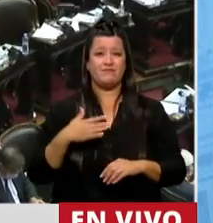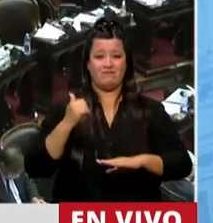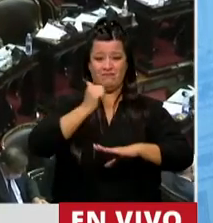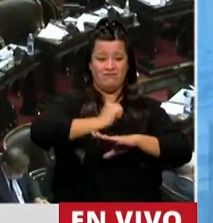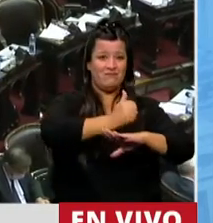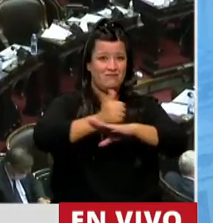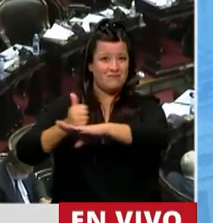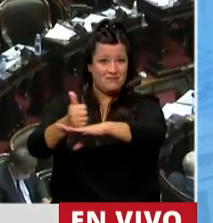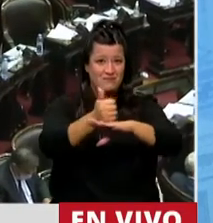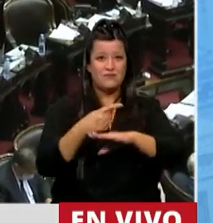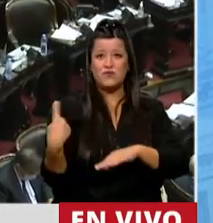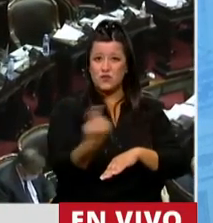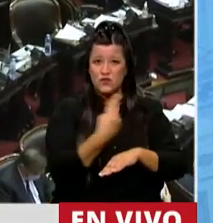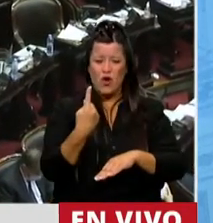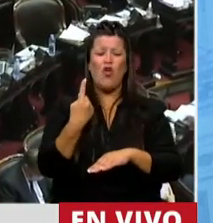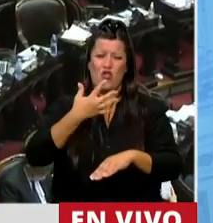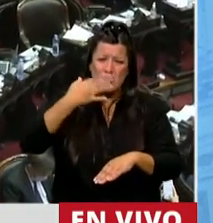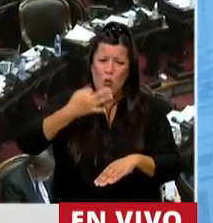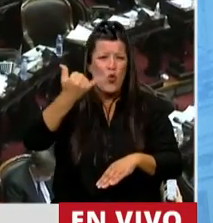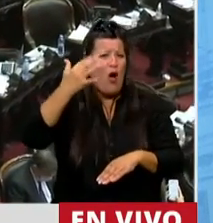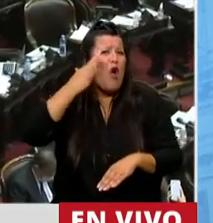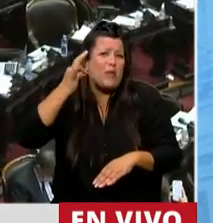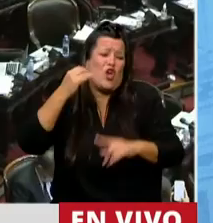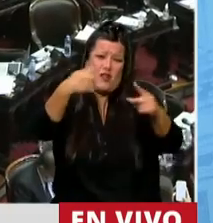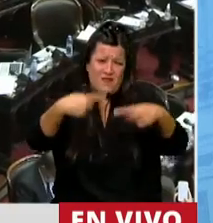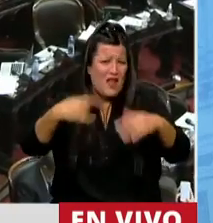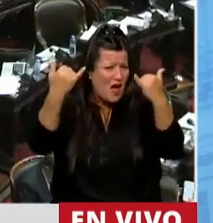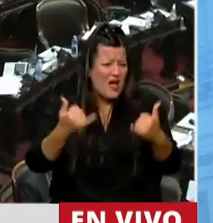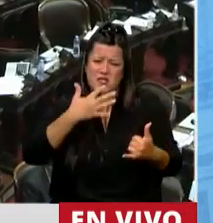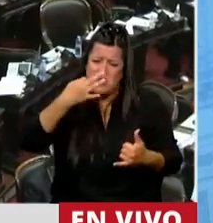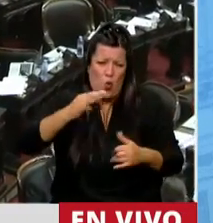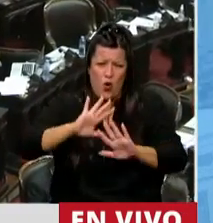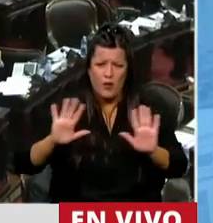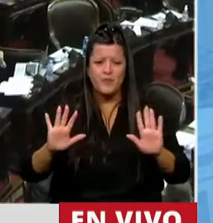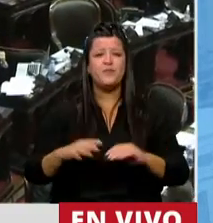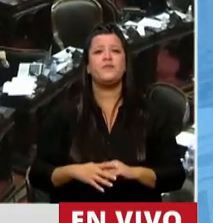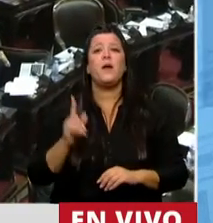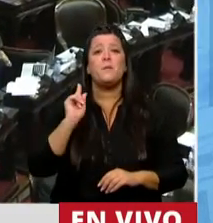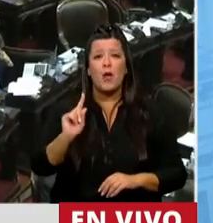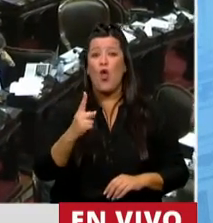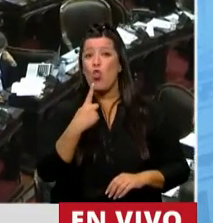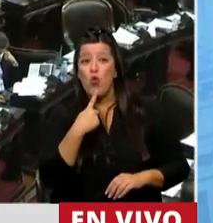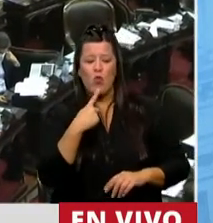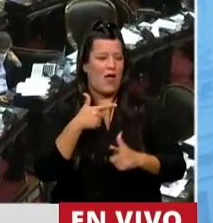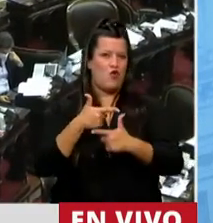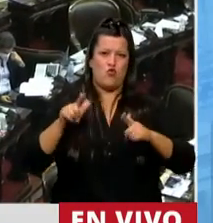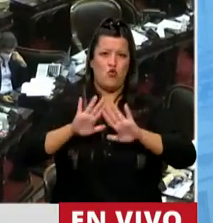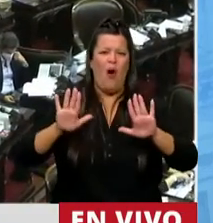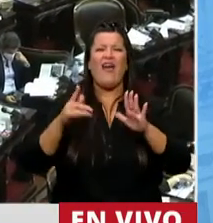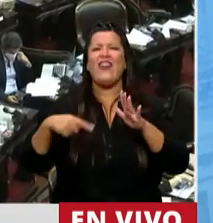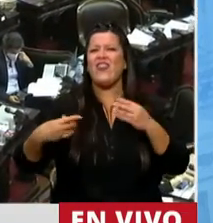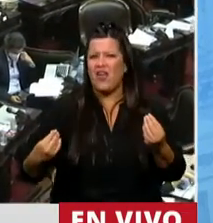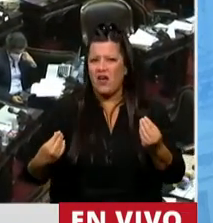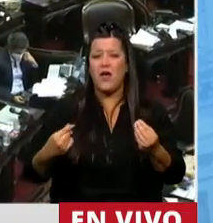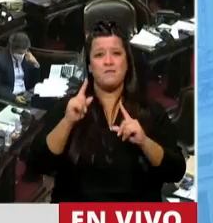probablemente tengamos y seguramente tenemos diferencias. Ahora, no tenemos dudas, como bien